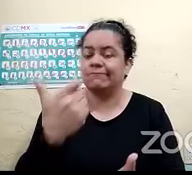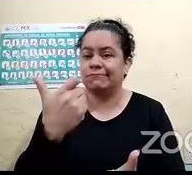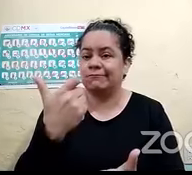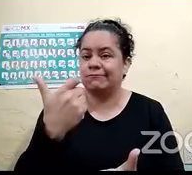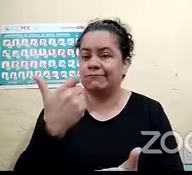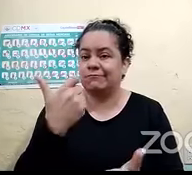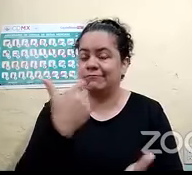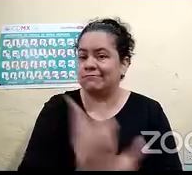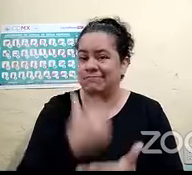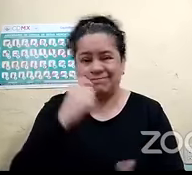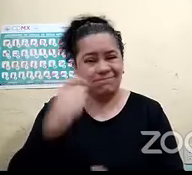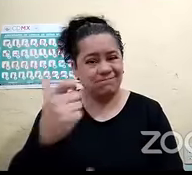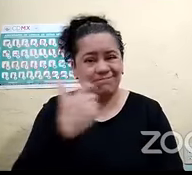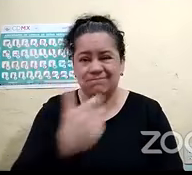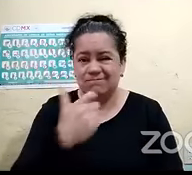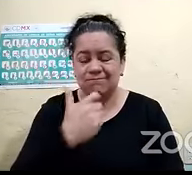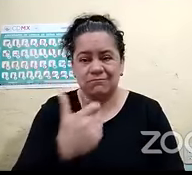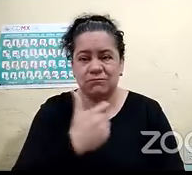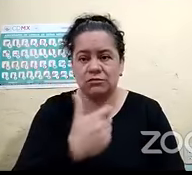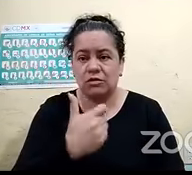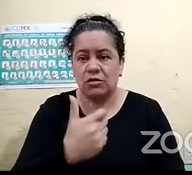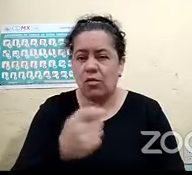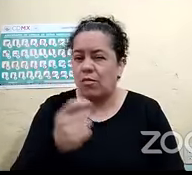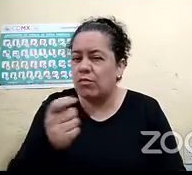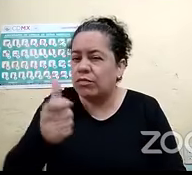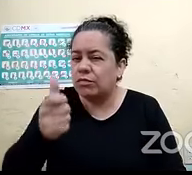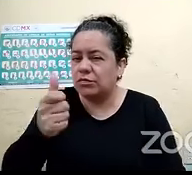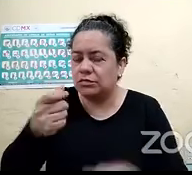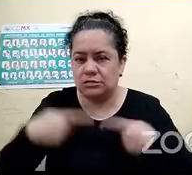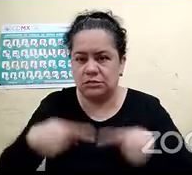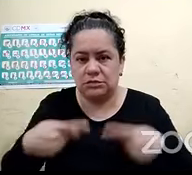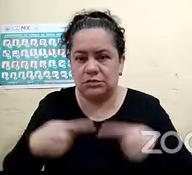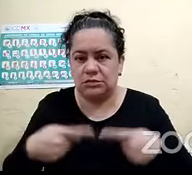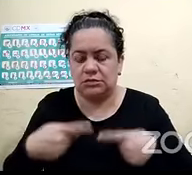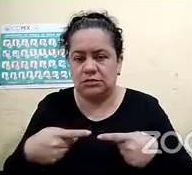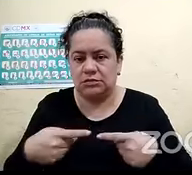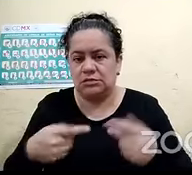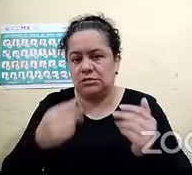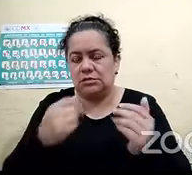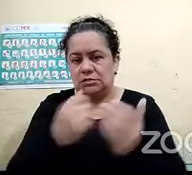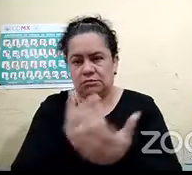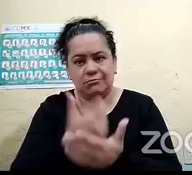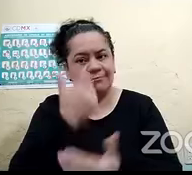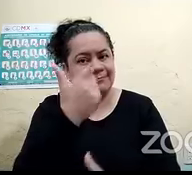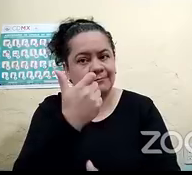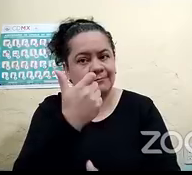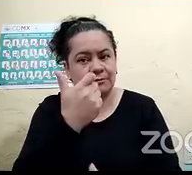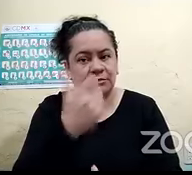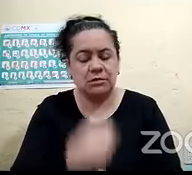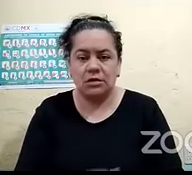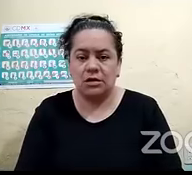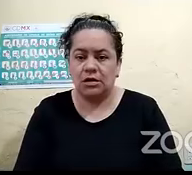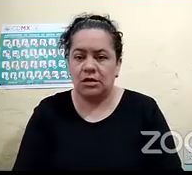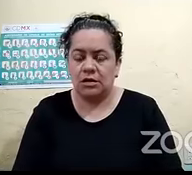Pocos tienen el acceso a esos dispositivos que pues desafortunadamente son los